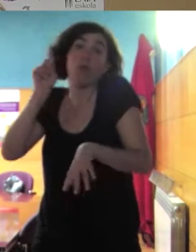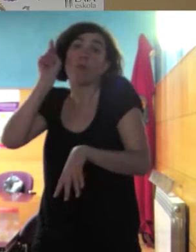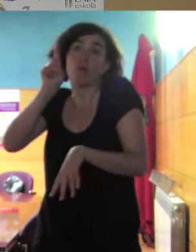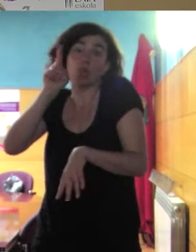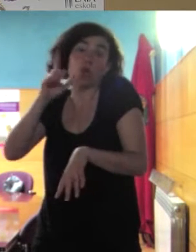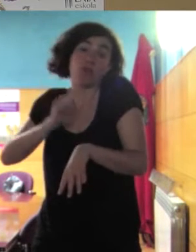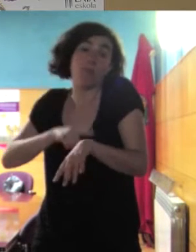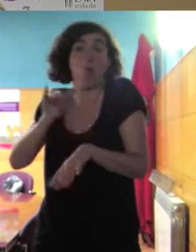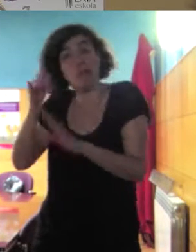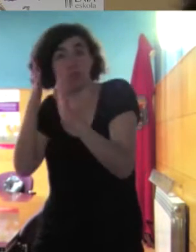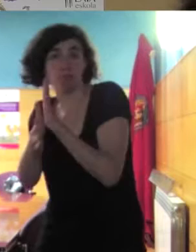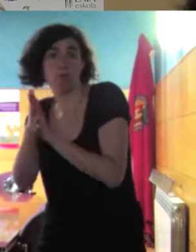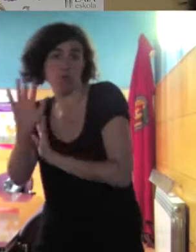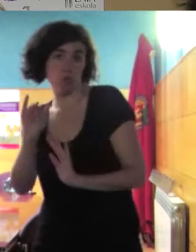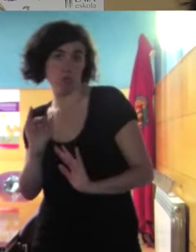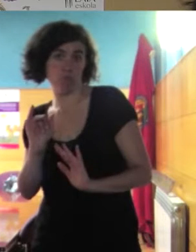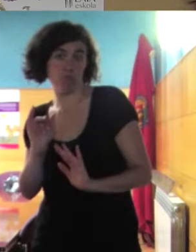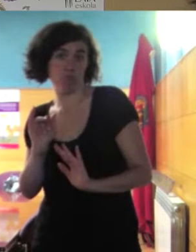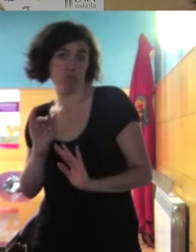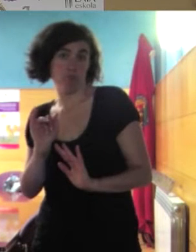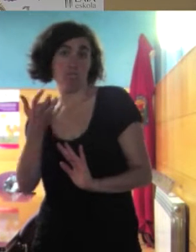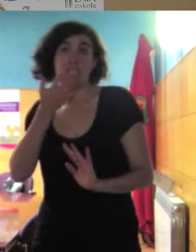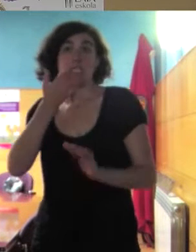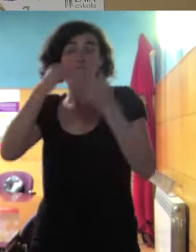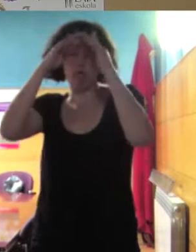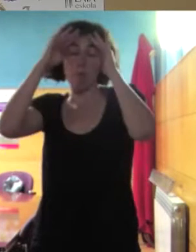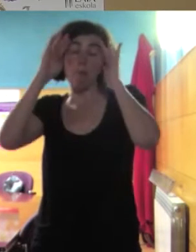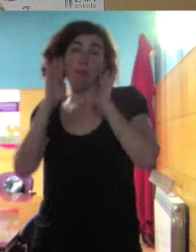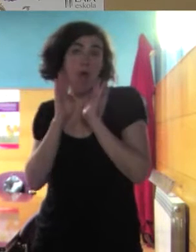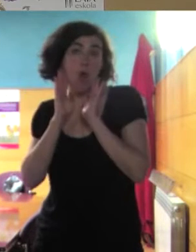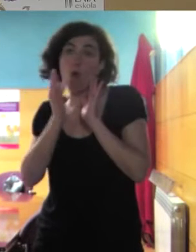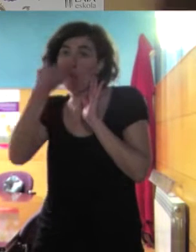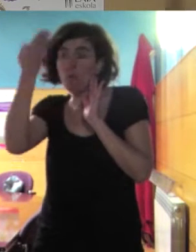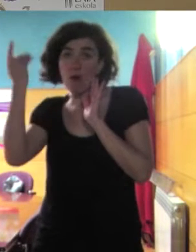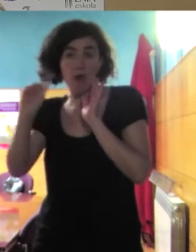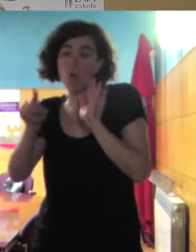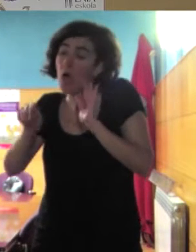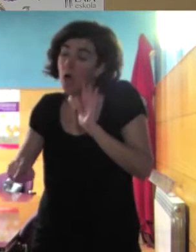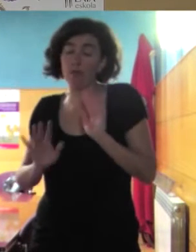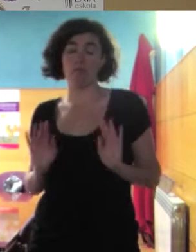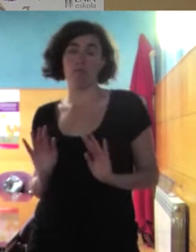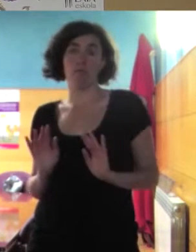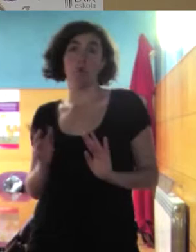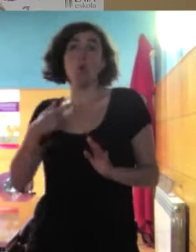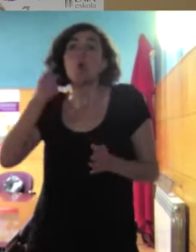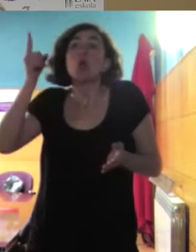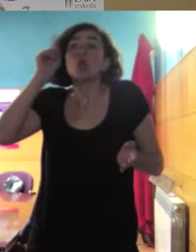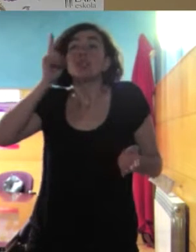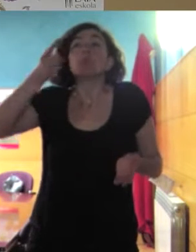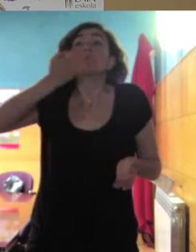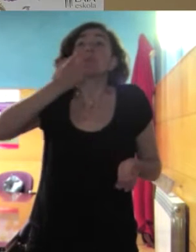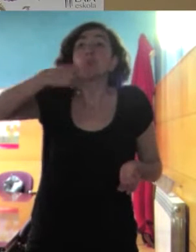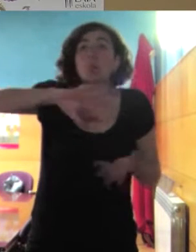no sé si ha llegado hasta aquí esta este caso o esta noticia entonces bueno aquí se nos